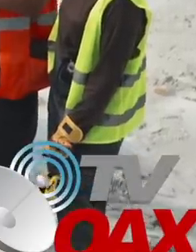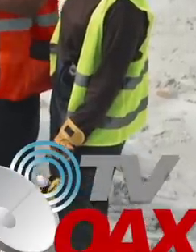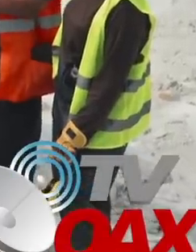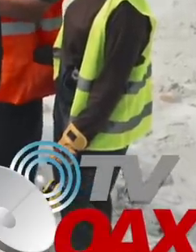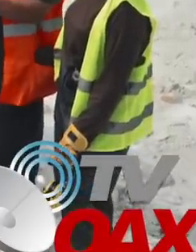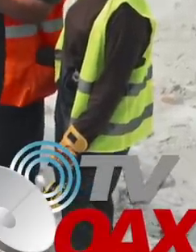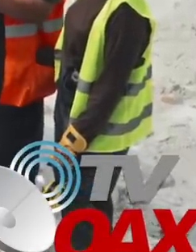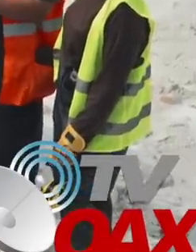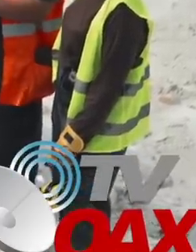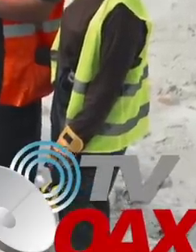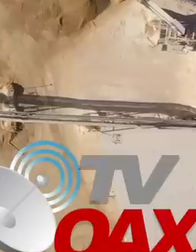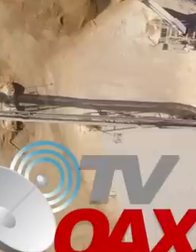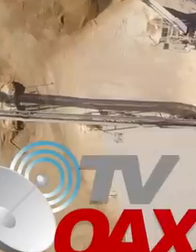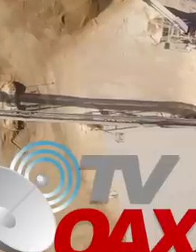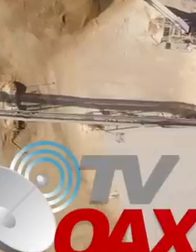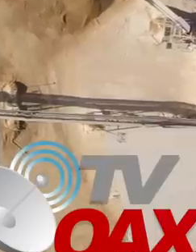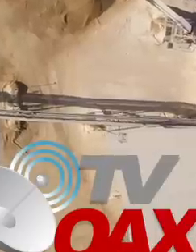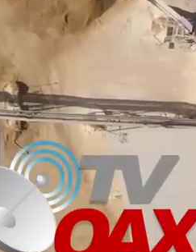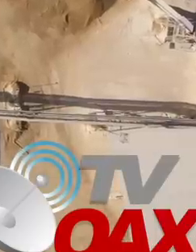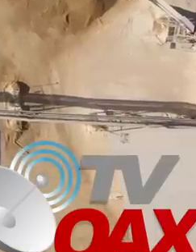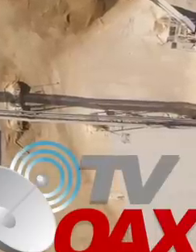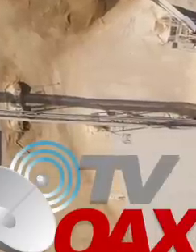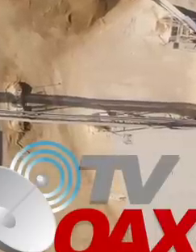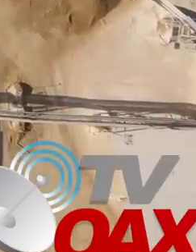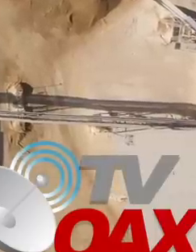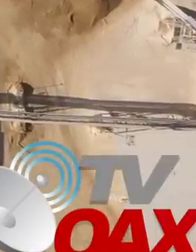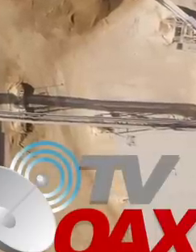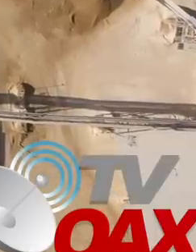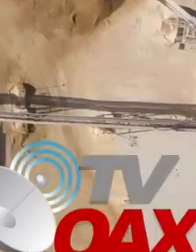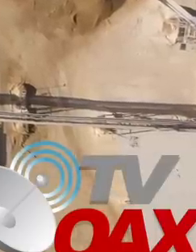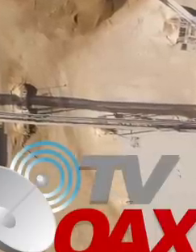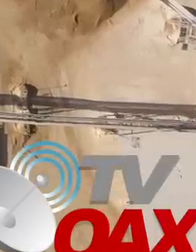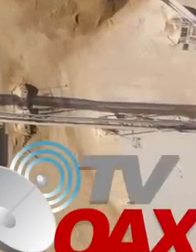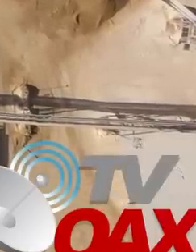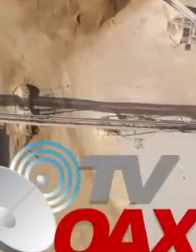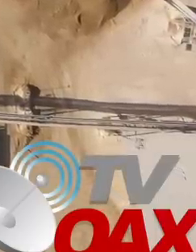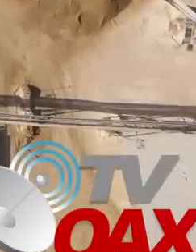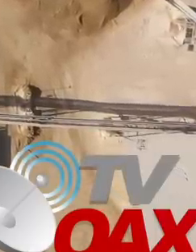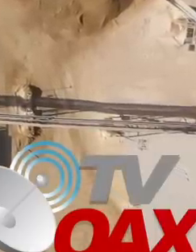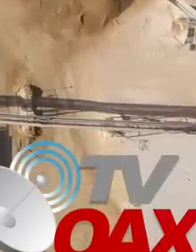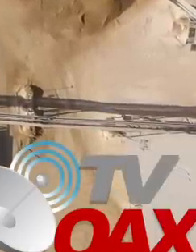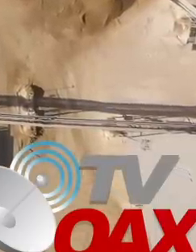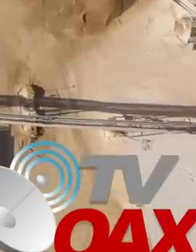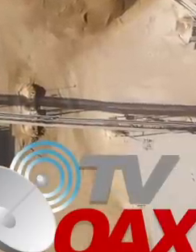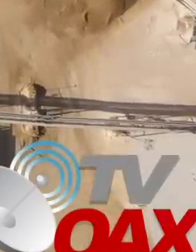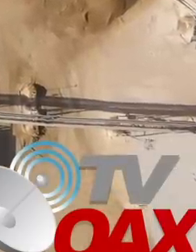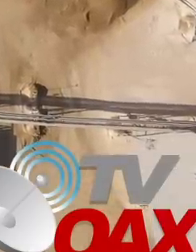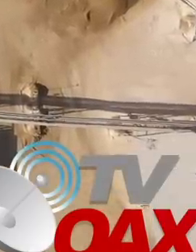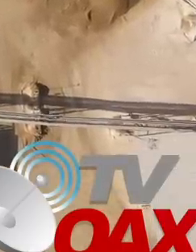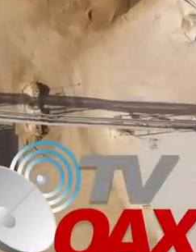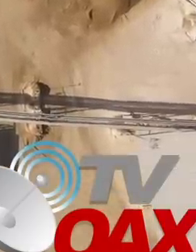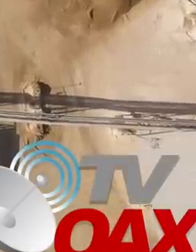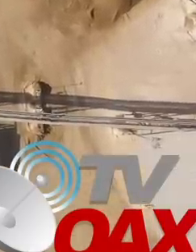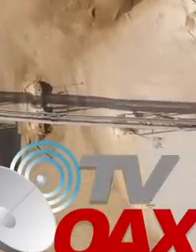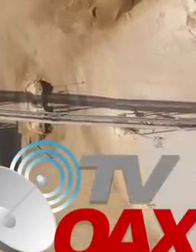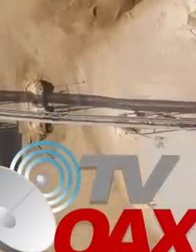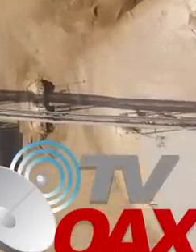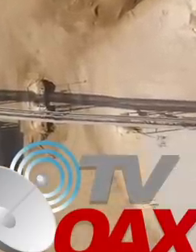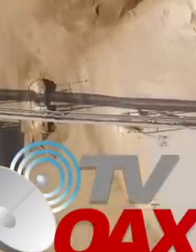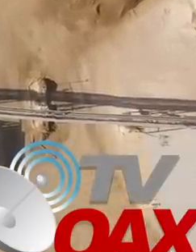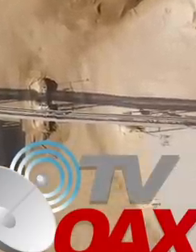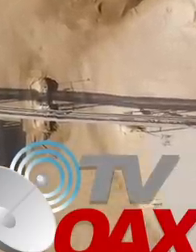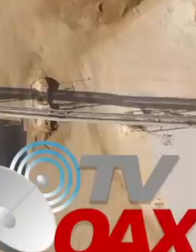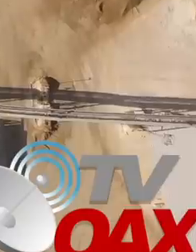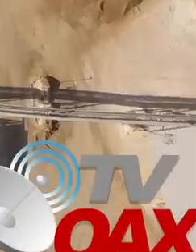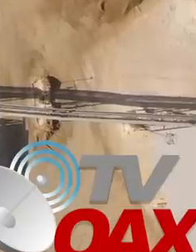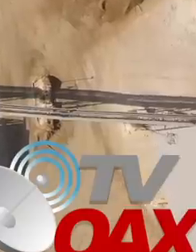La dependencia explicó que la explotación de materiales pétreos debajo del manto freático ha causado